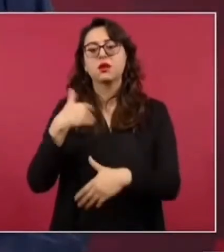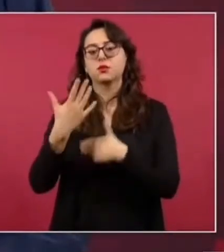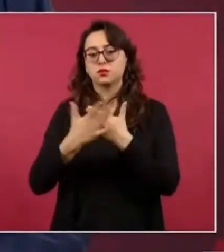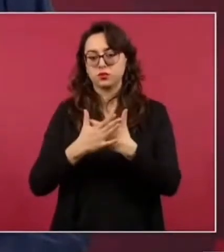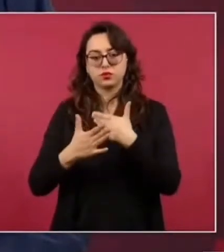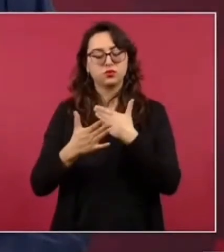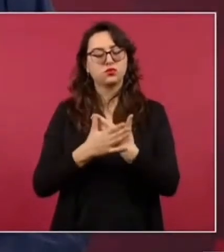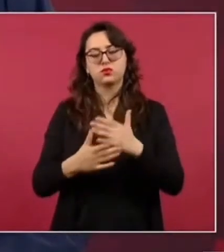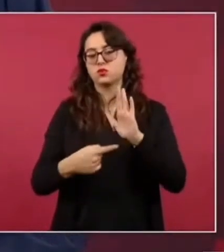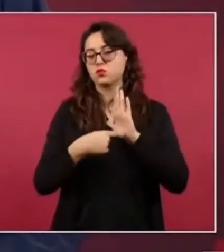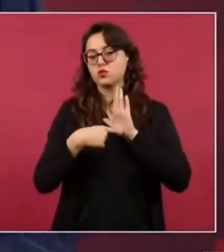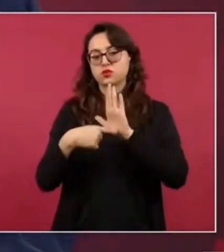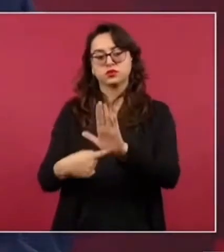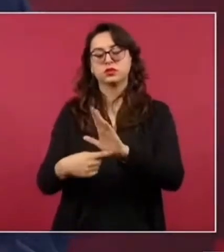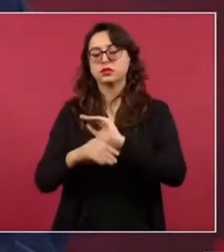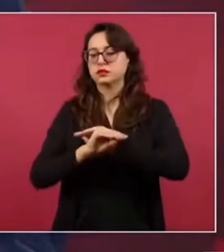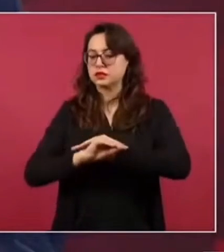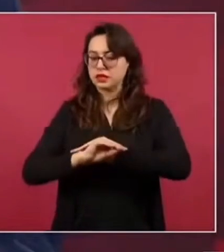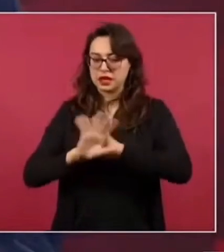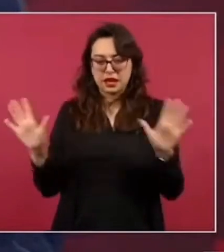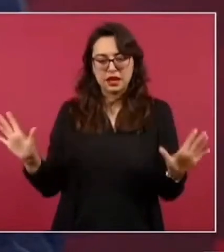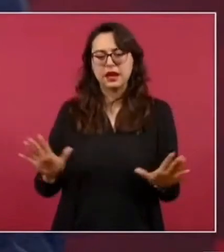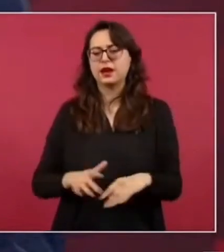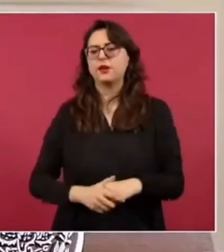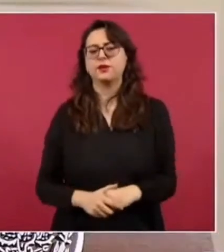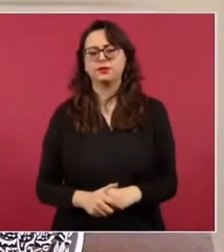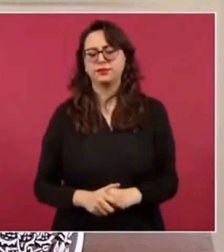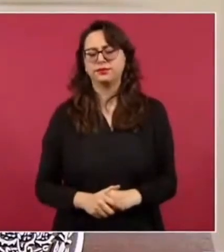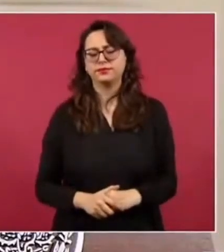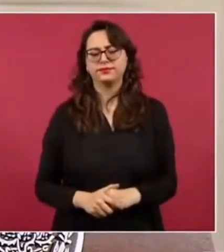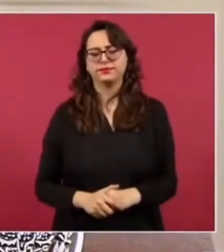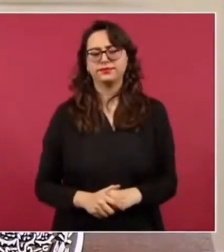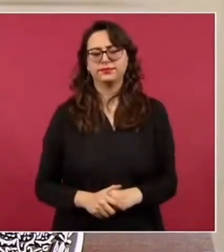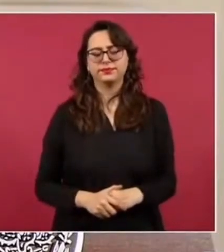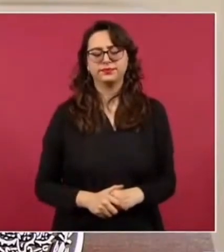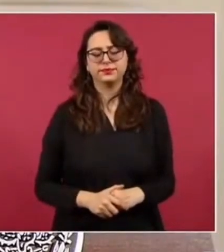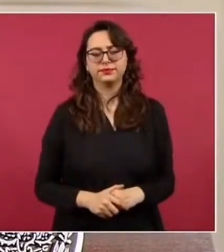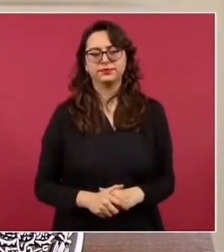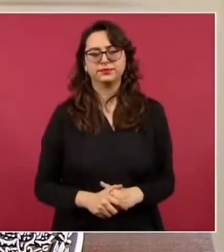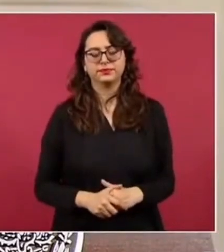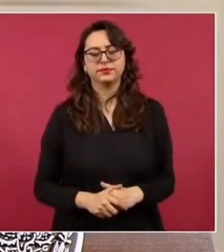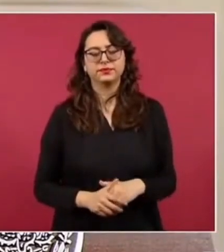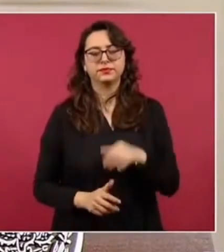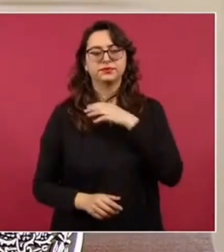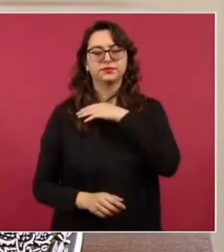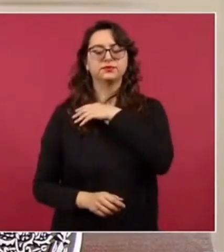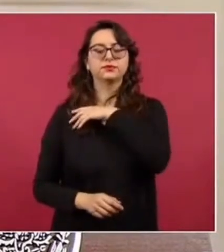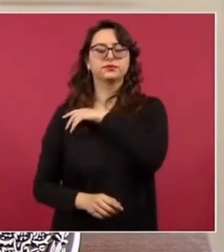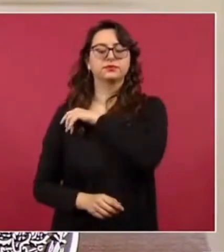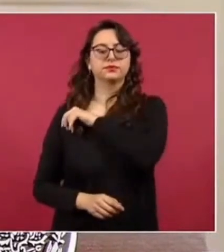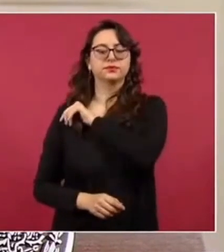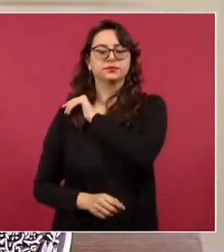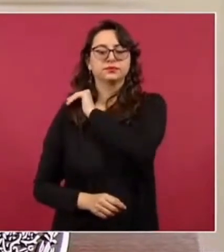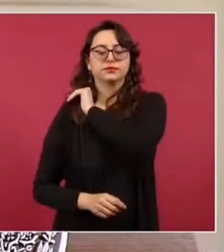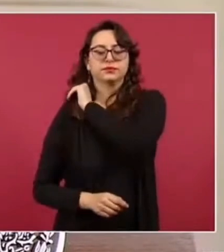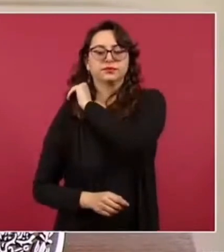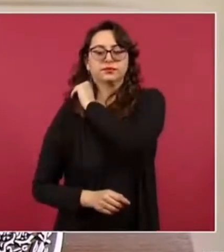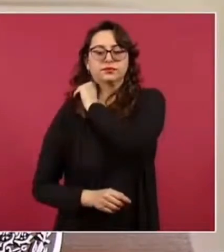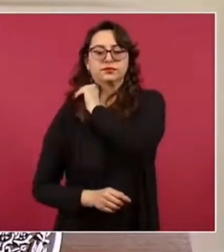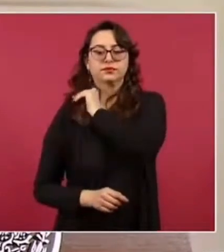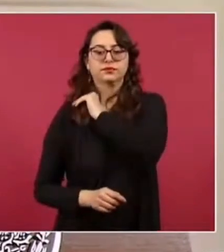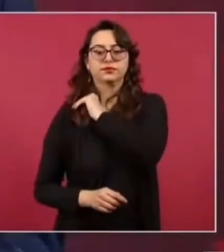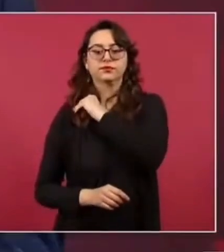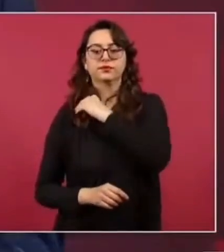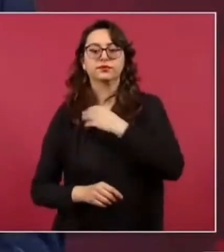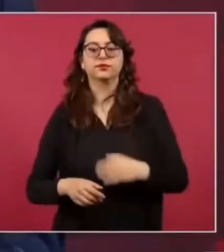y eso es lo que está sucediendo. También debe de reconocerse que